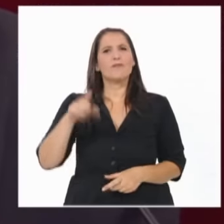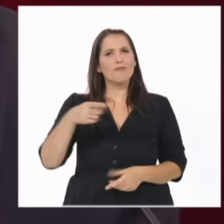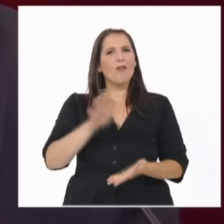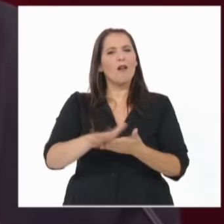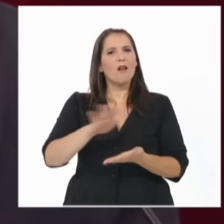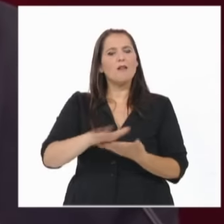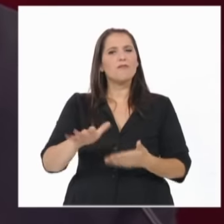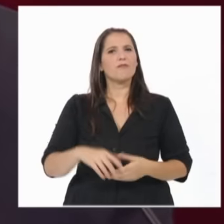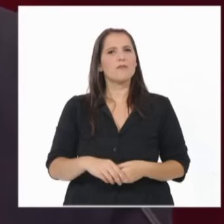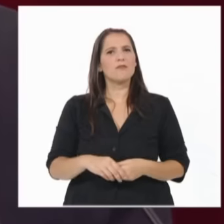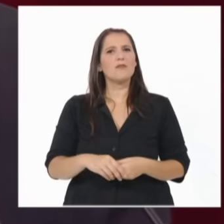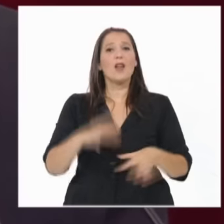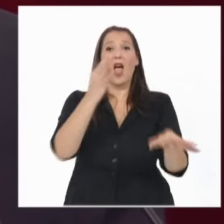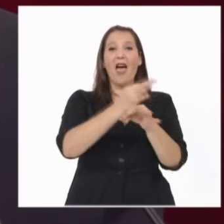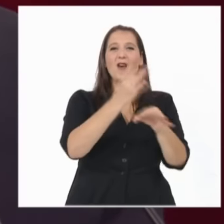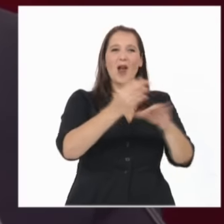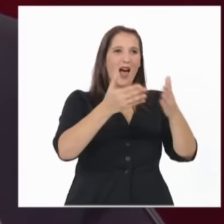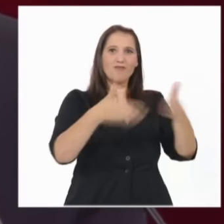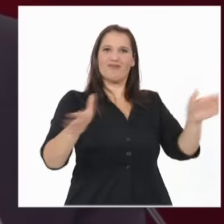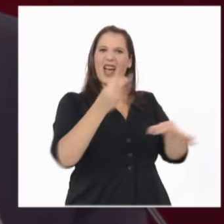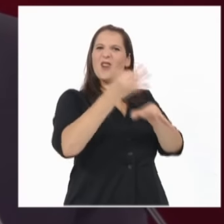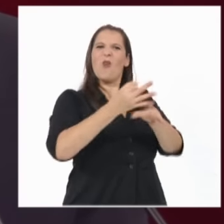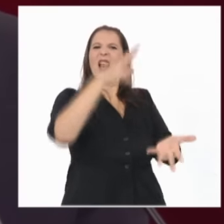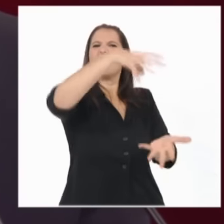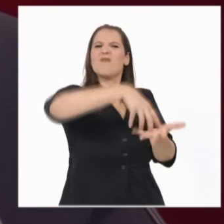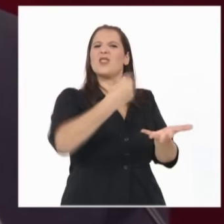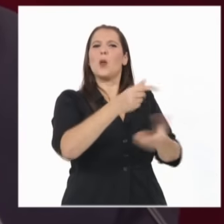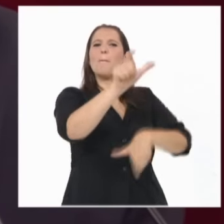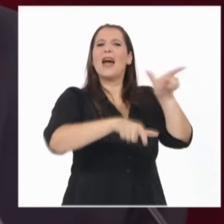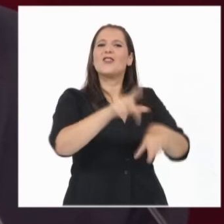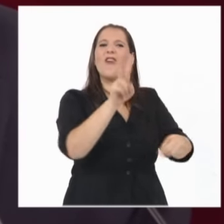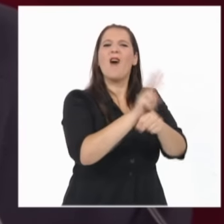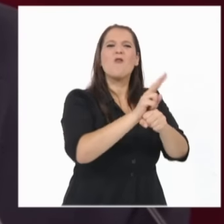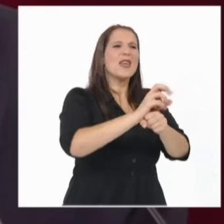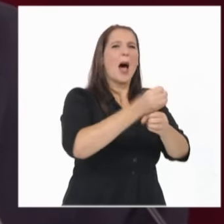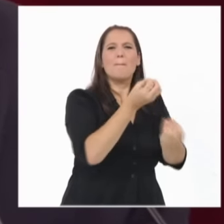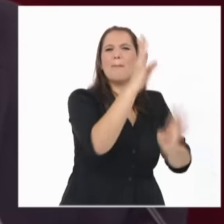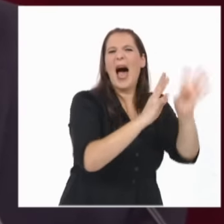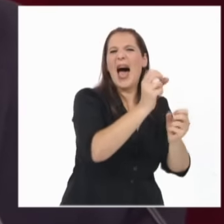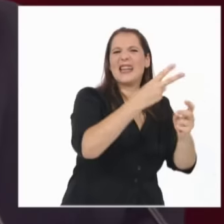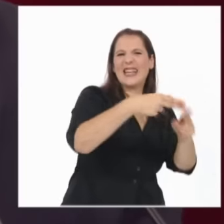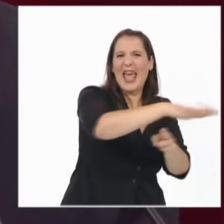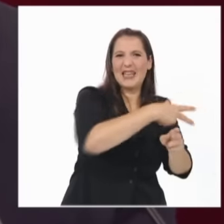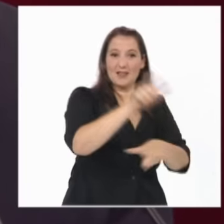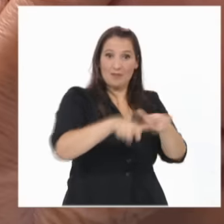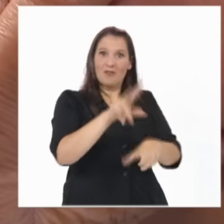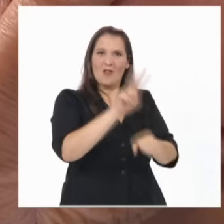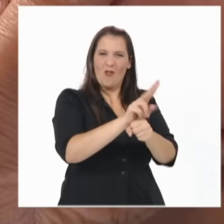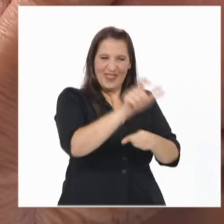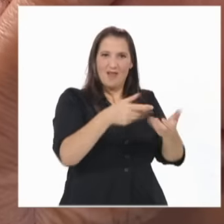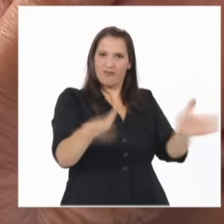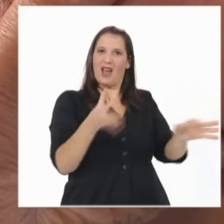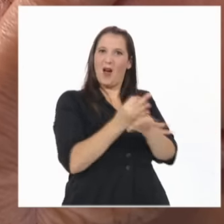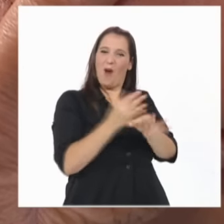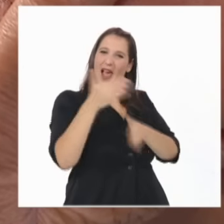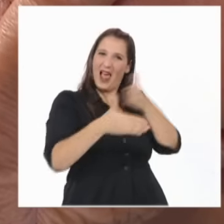Reabrimos la escuela de guardaparques nacionales y avanzamos en la creación de áreas protegidas como la